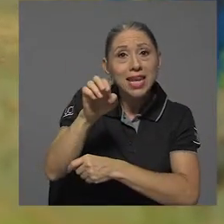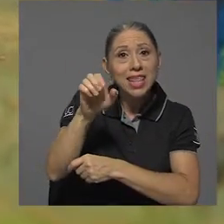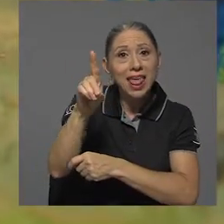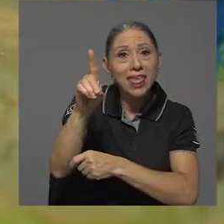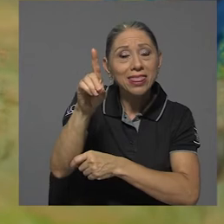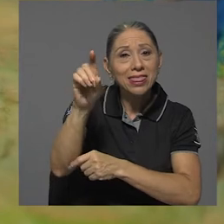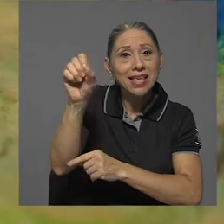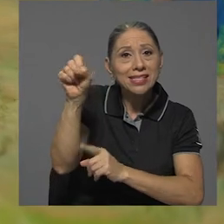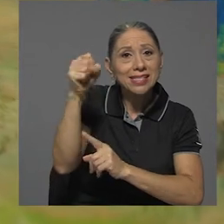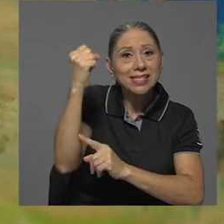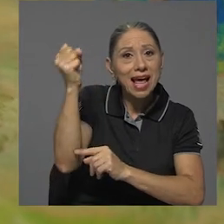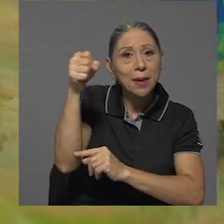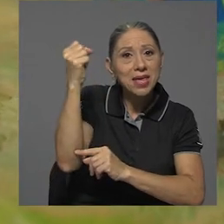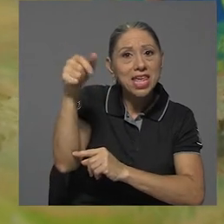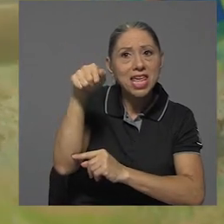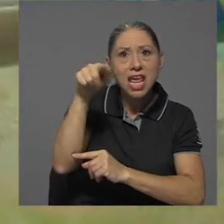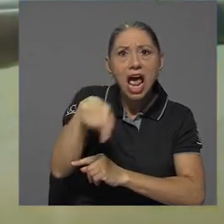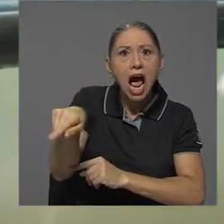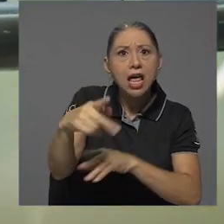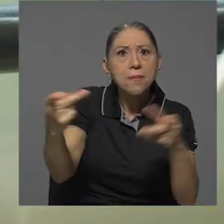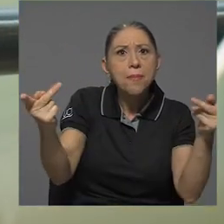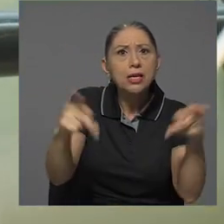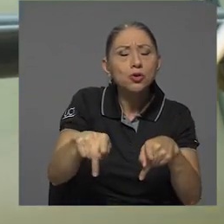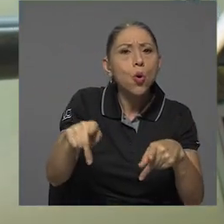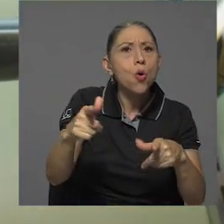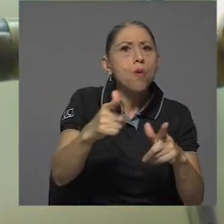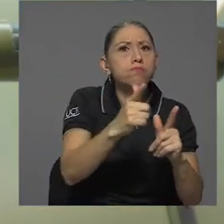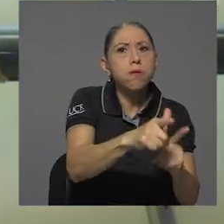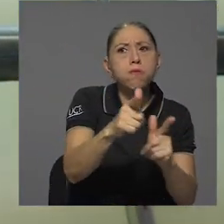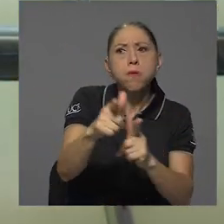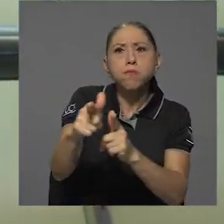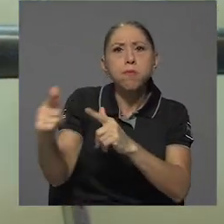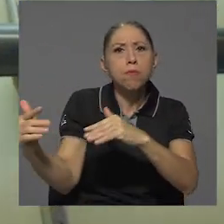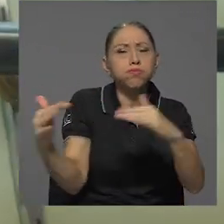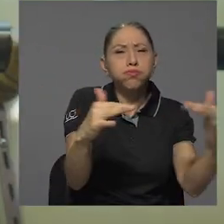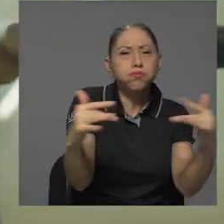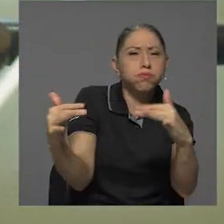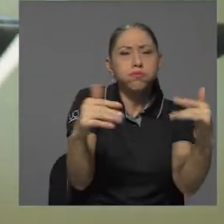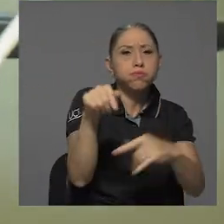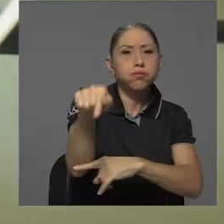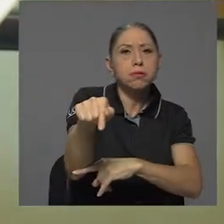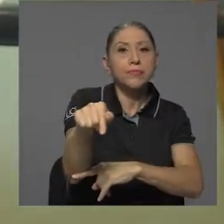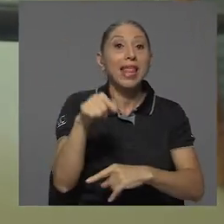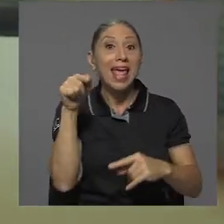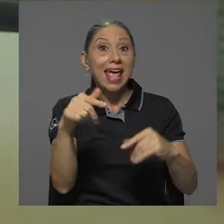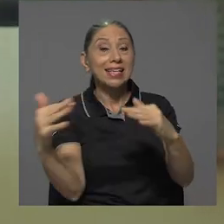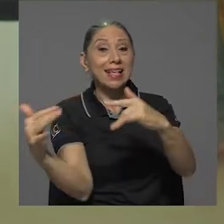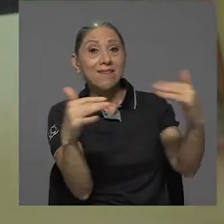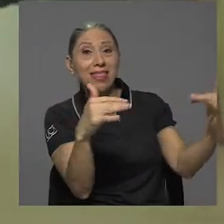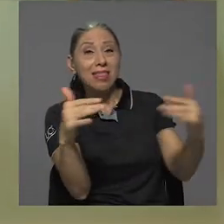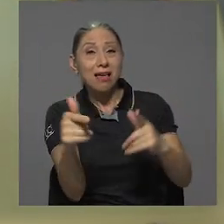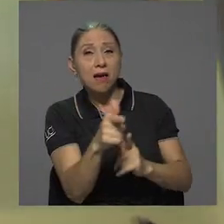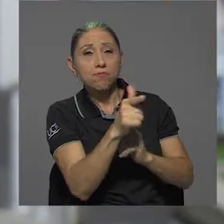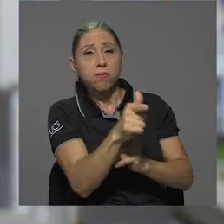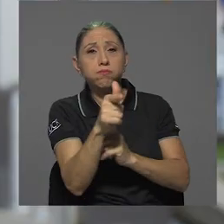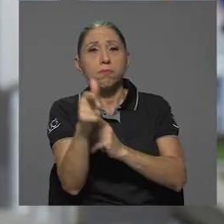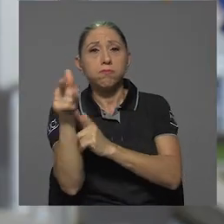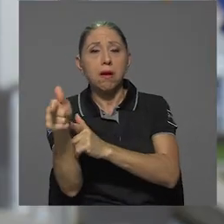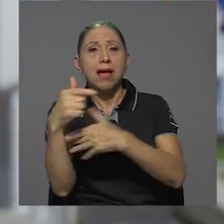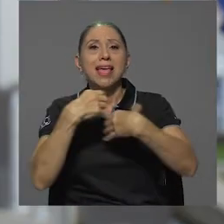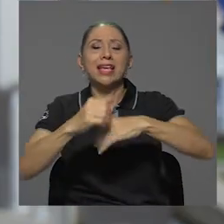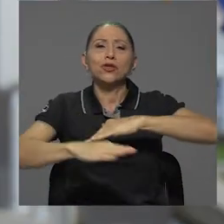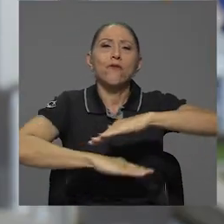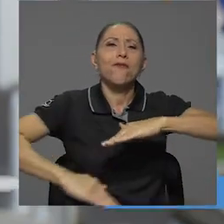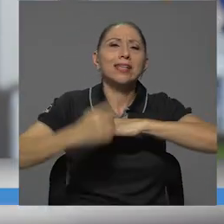donde se dio uno de los enfrentamientos armados más importantes de este conflicto bélico. Esta batalla sentó las bases para